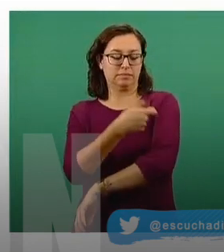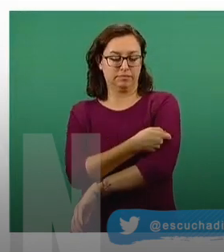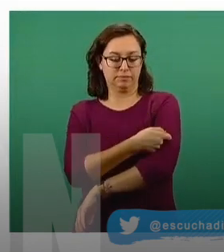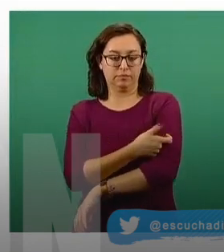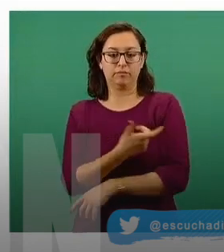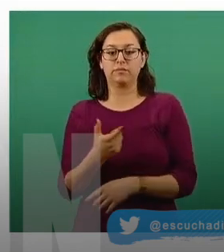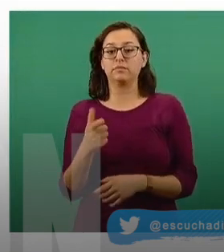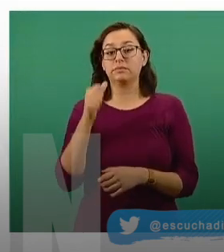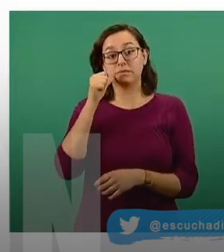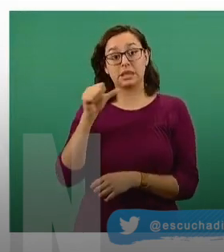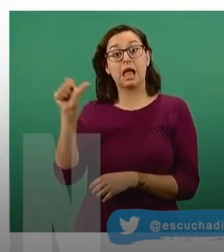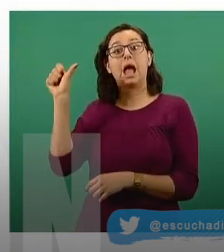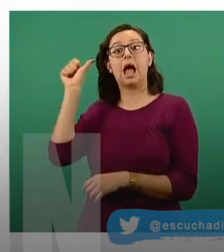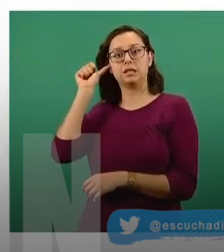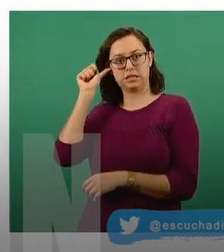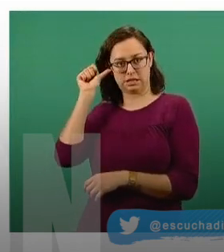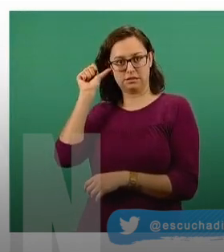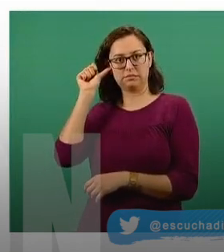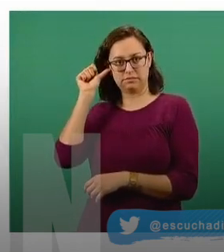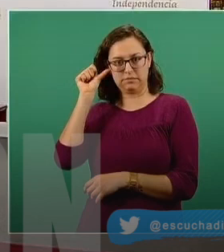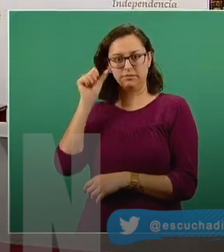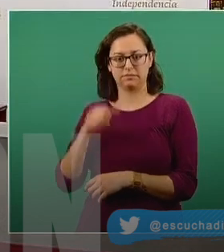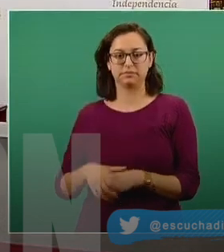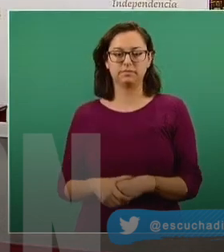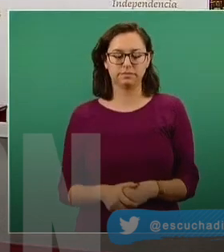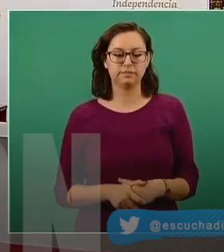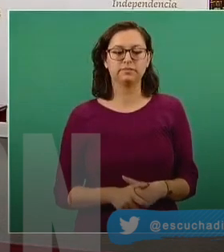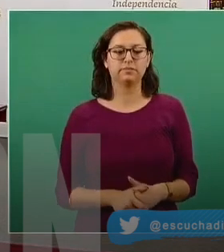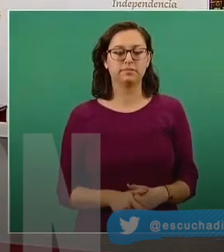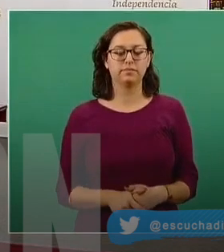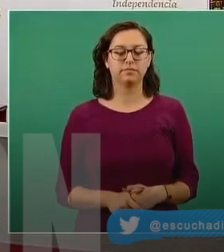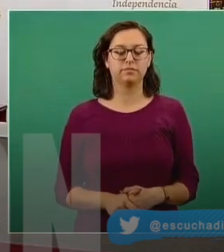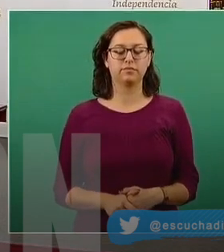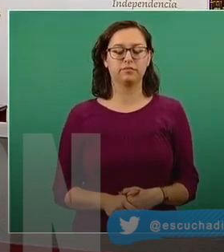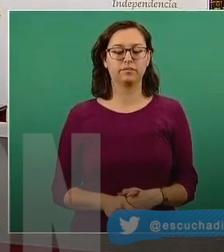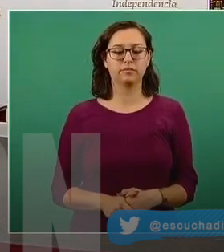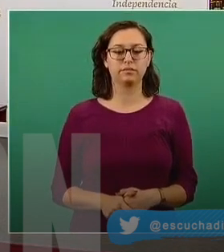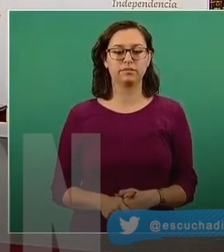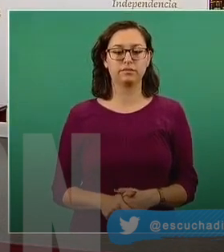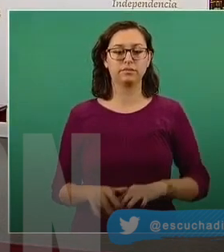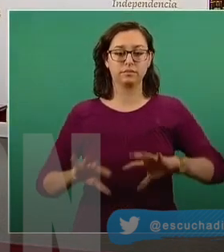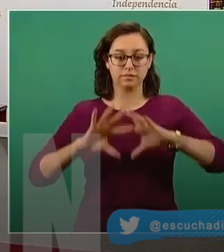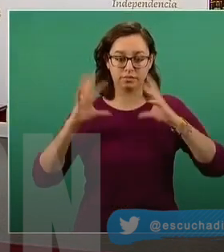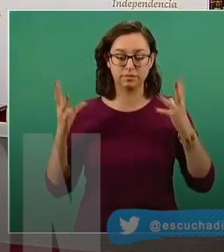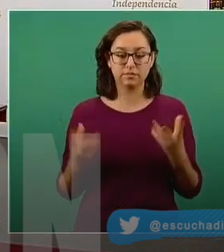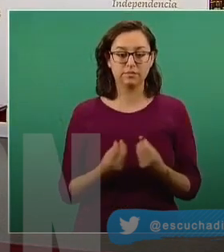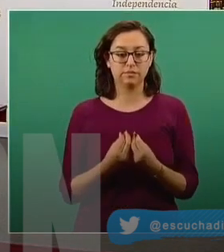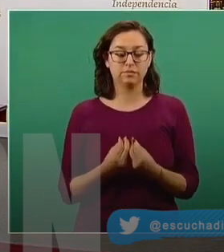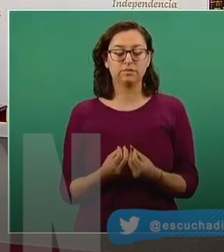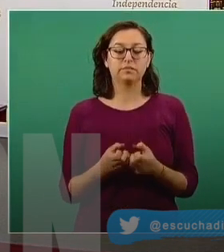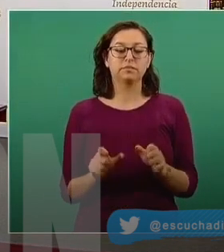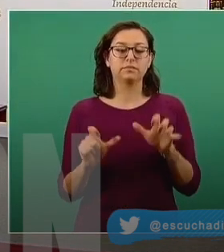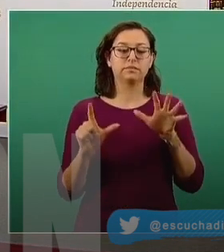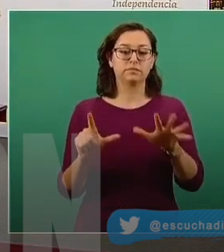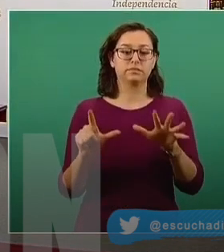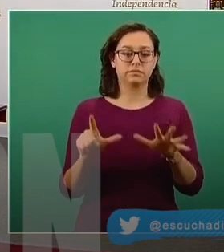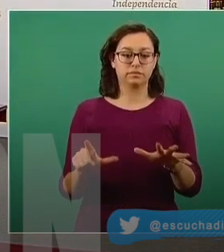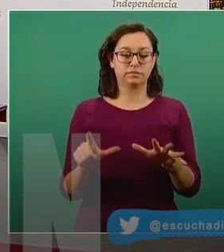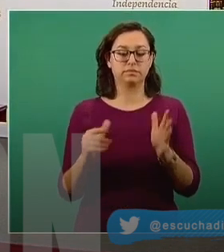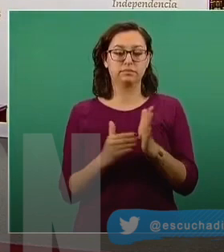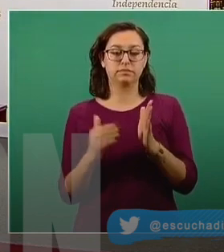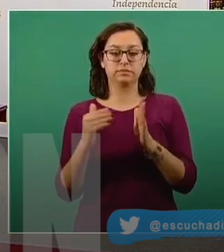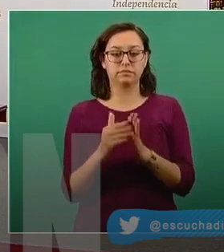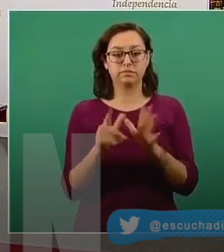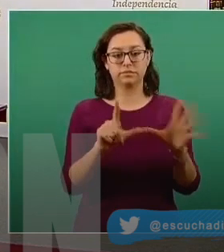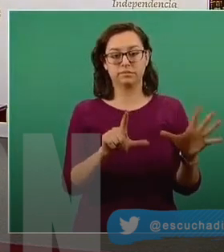del 29 de abril. Tenemos un total de 17 millones